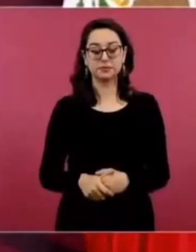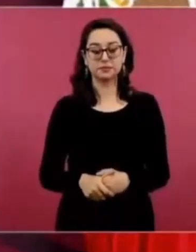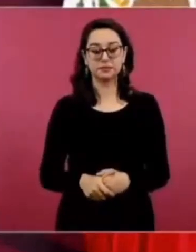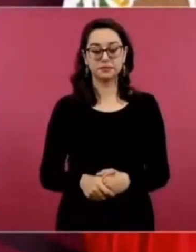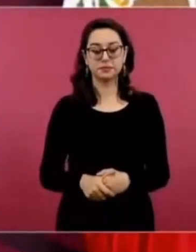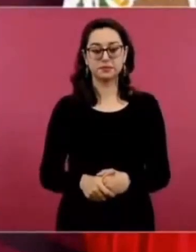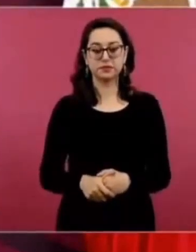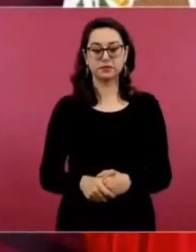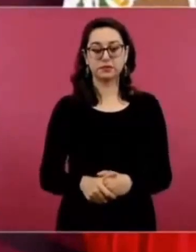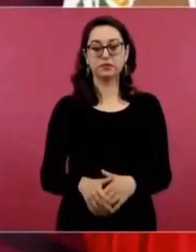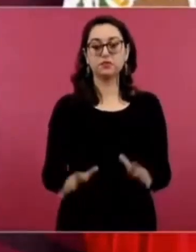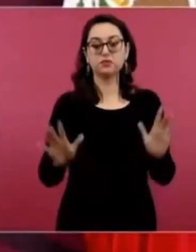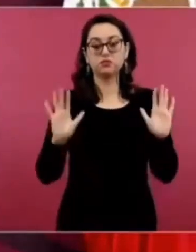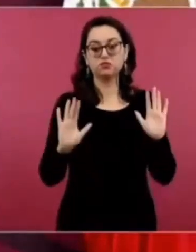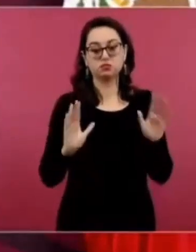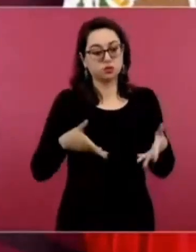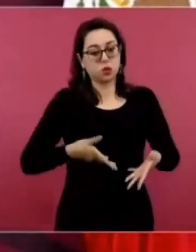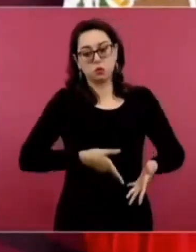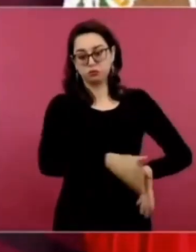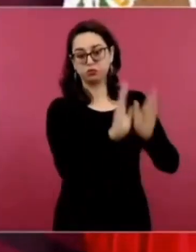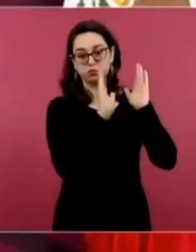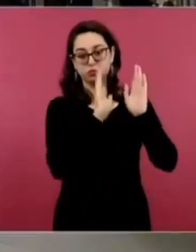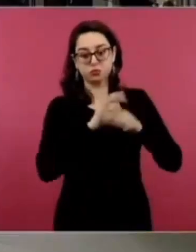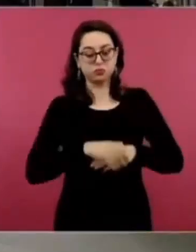Y que cada quien siga su camino.